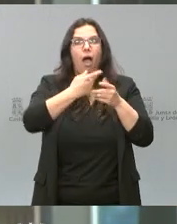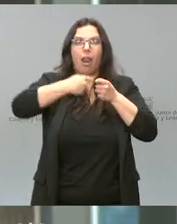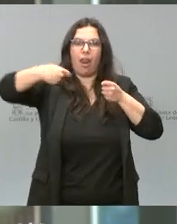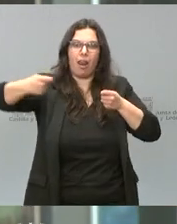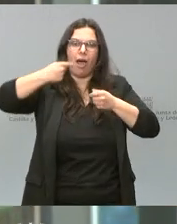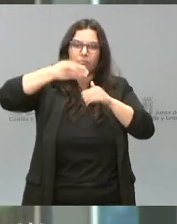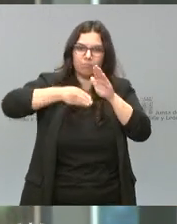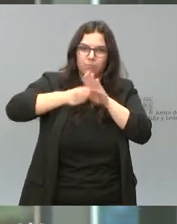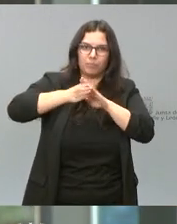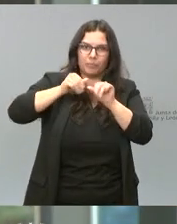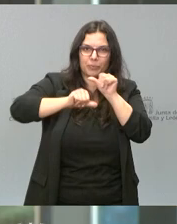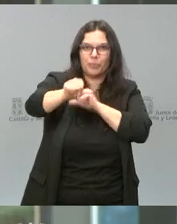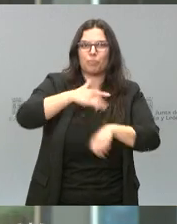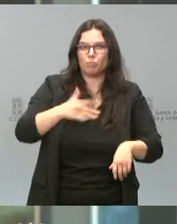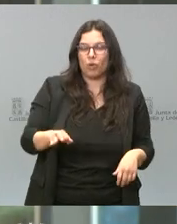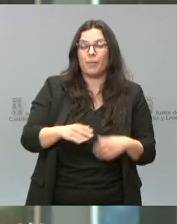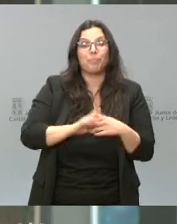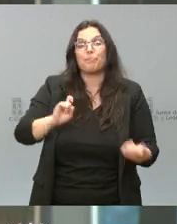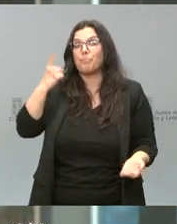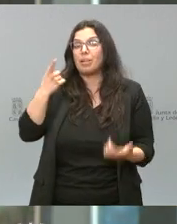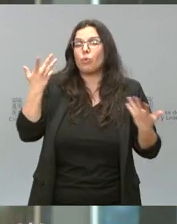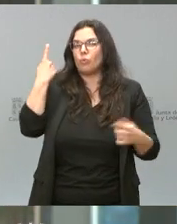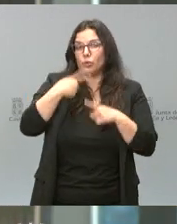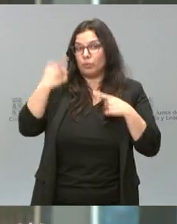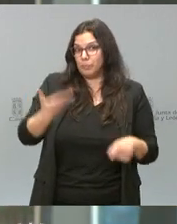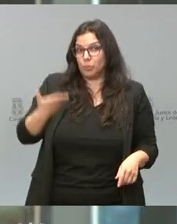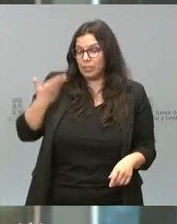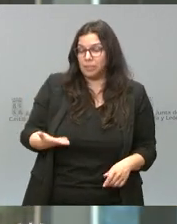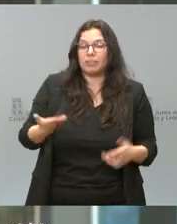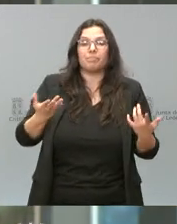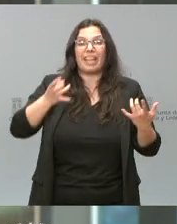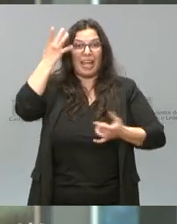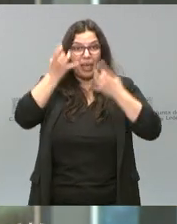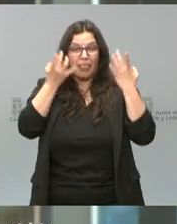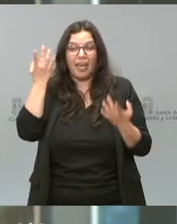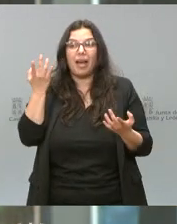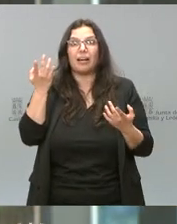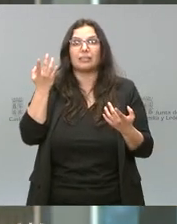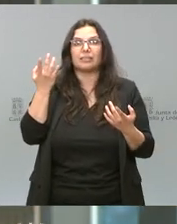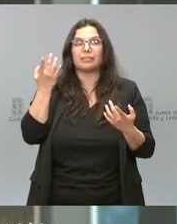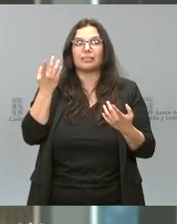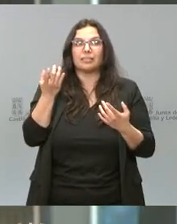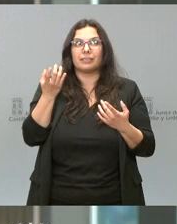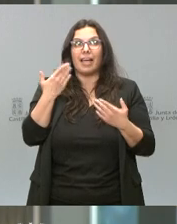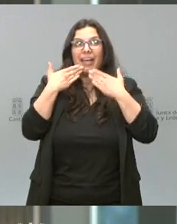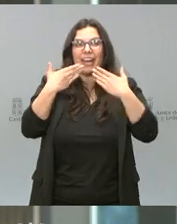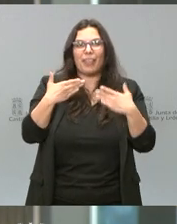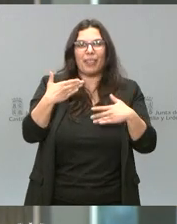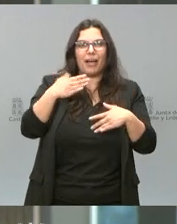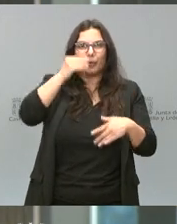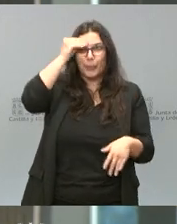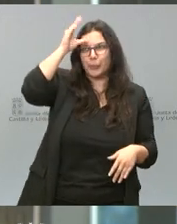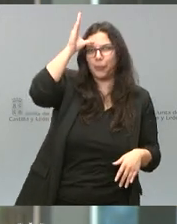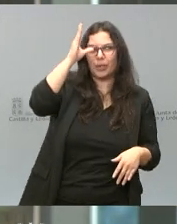en la vida cotidiana. Y, sobre todo, algo muy importante, que aquellas ideas que han nacido del talento, que han nacido del